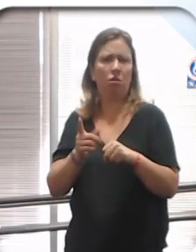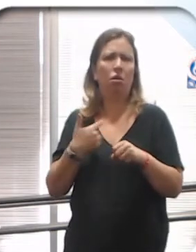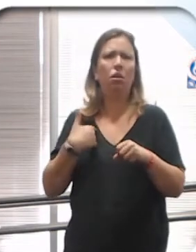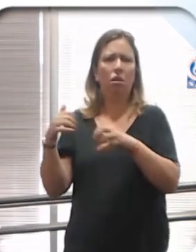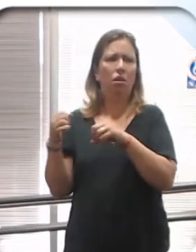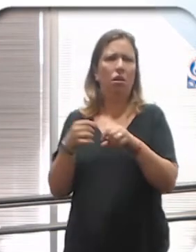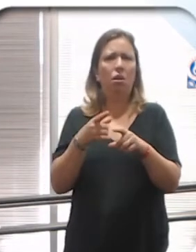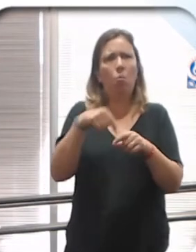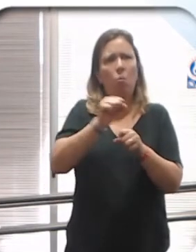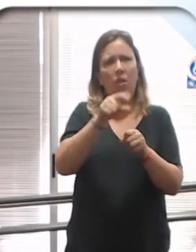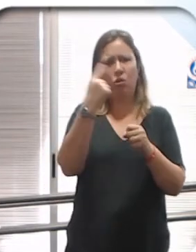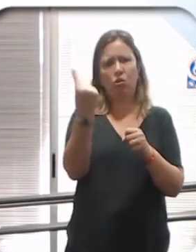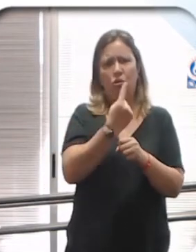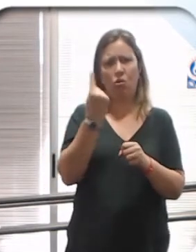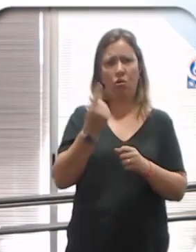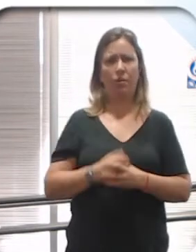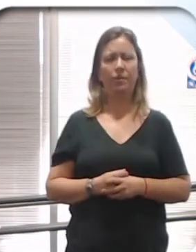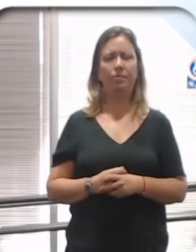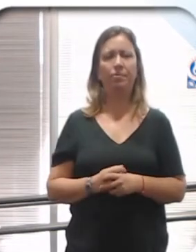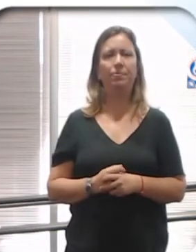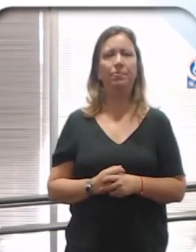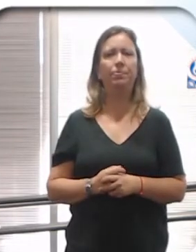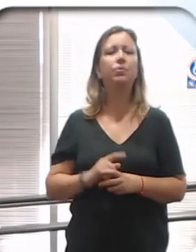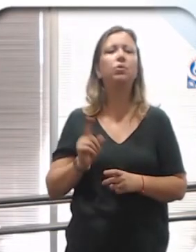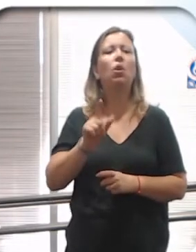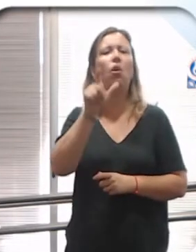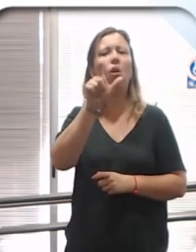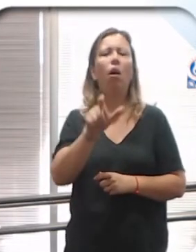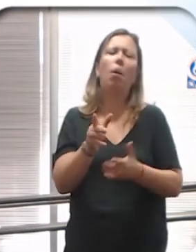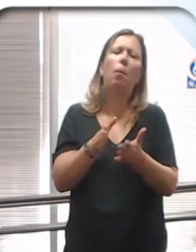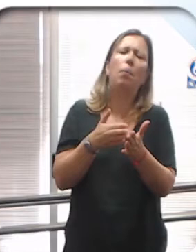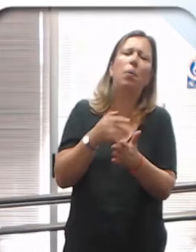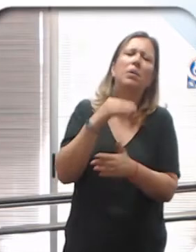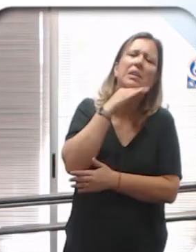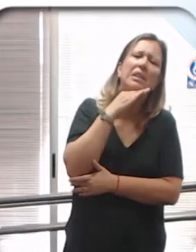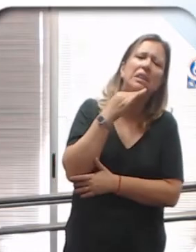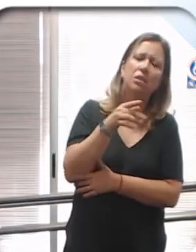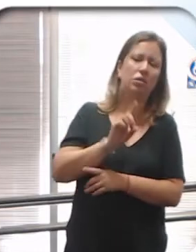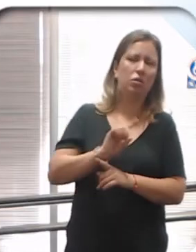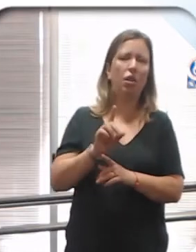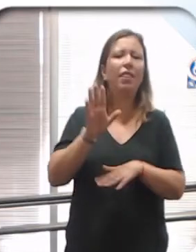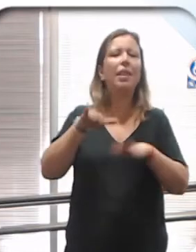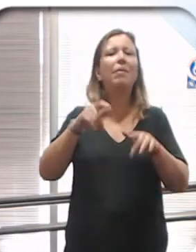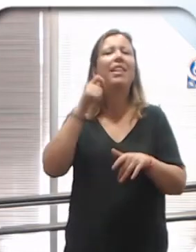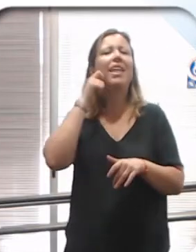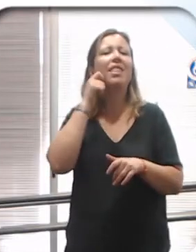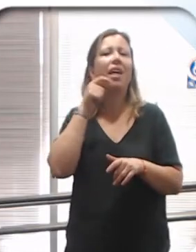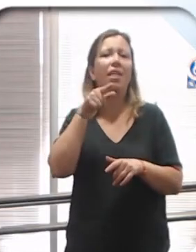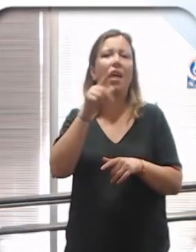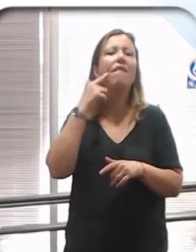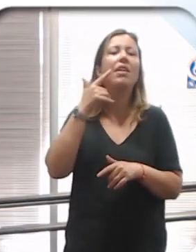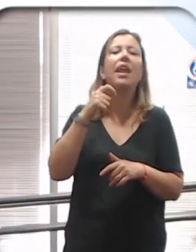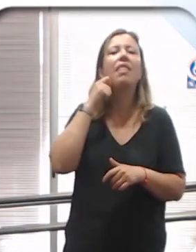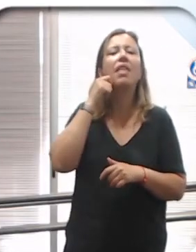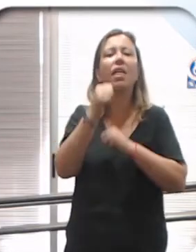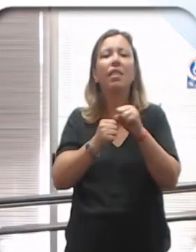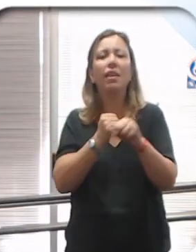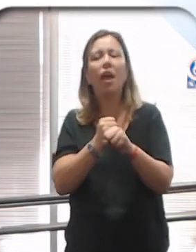trayéndole por algún otro lado. No infantilizarlos, hay que tratarlos de acuerdo a su edad, de vuelta.